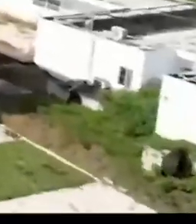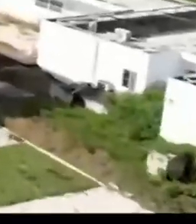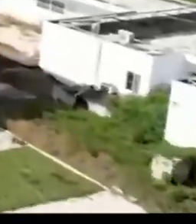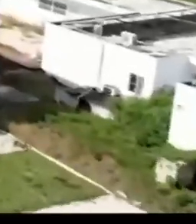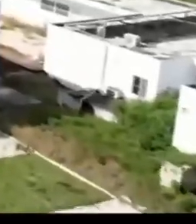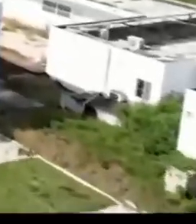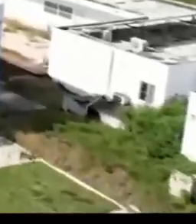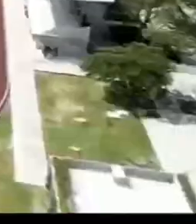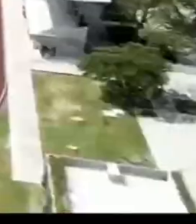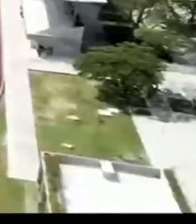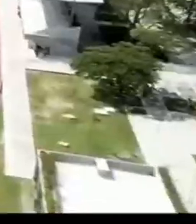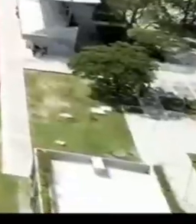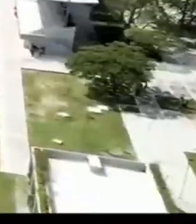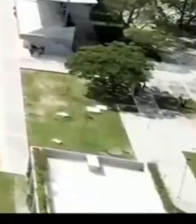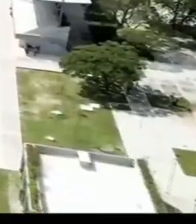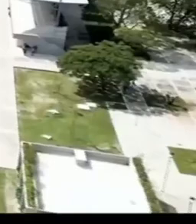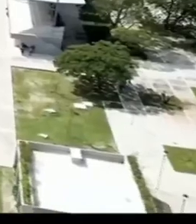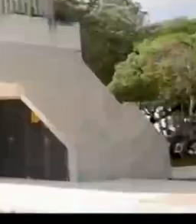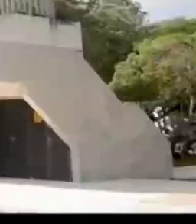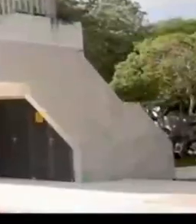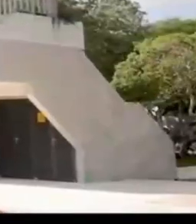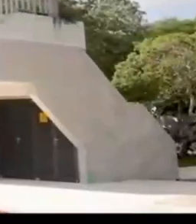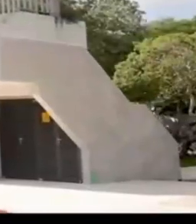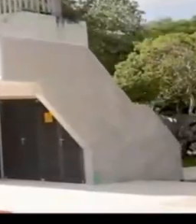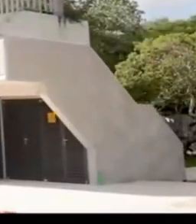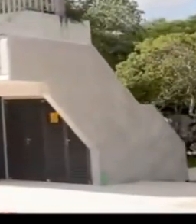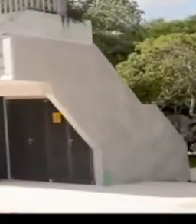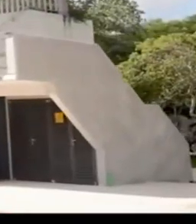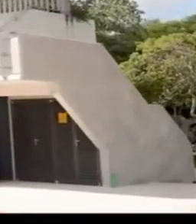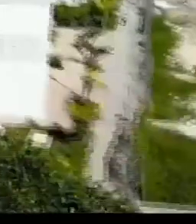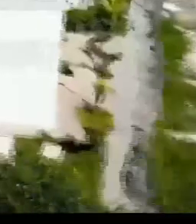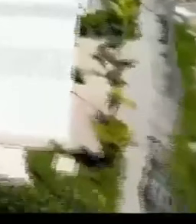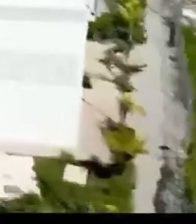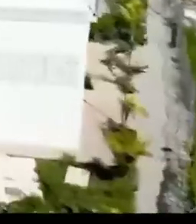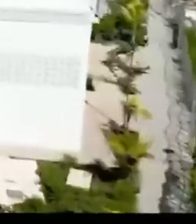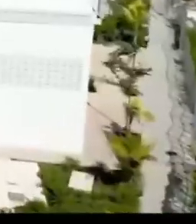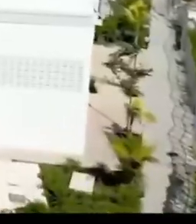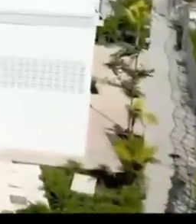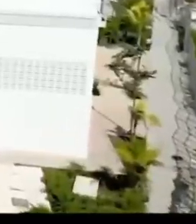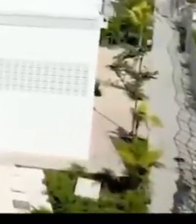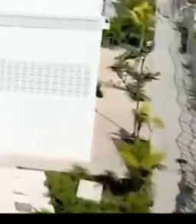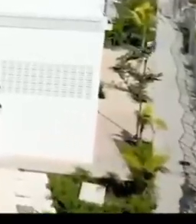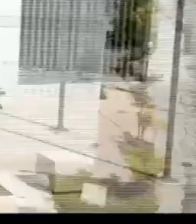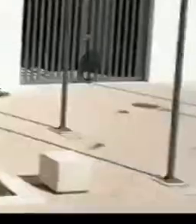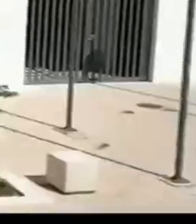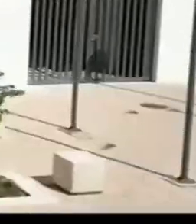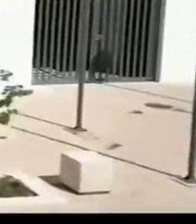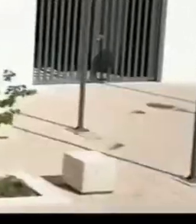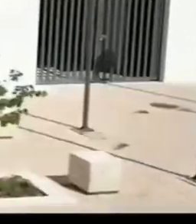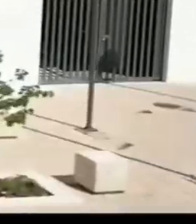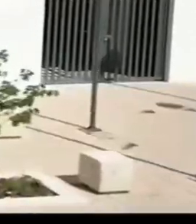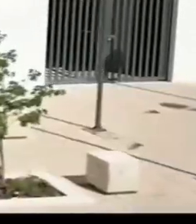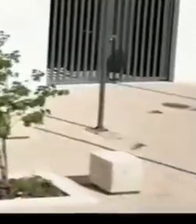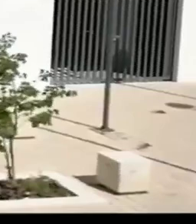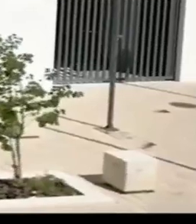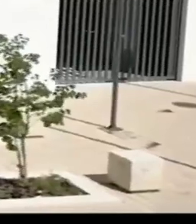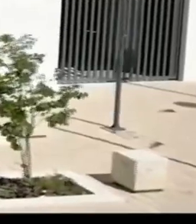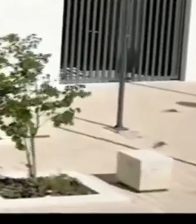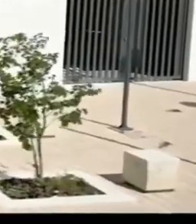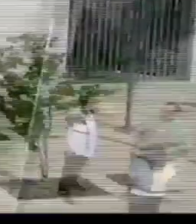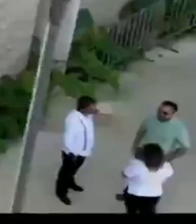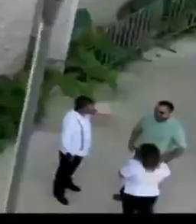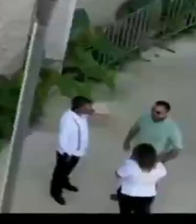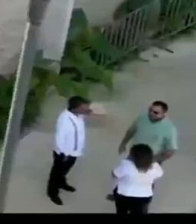ampliación del CEDA y remodelación a módulo deportivo Fertimex, la reparación de la cancha de usos múltiples en la Colonia